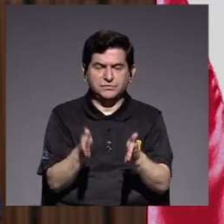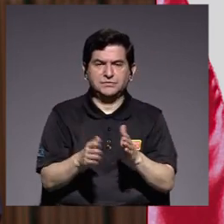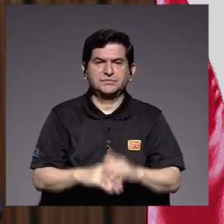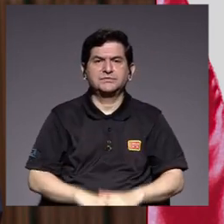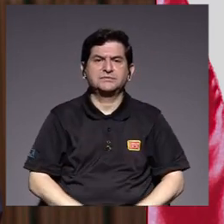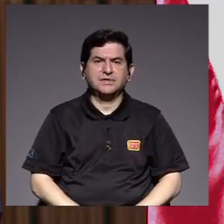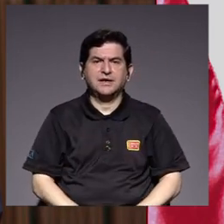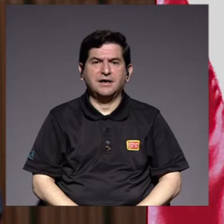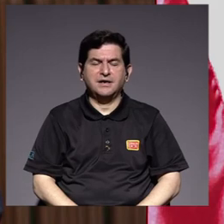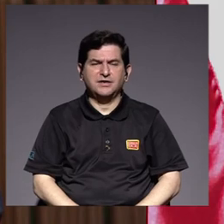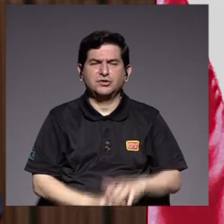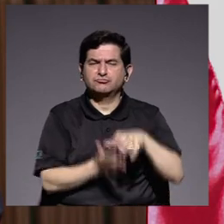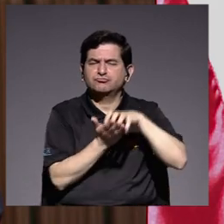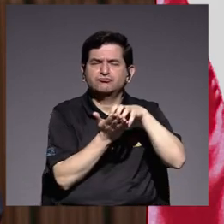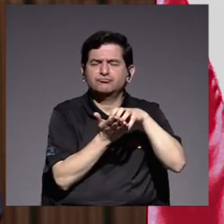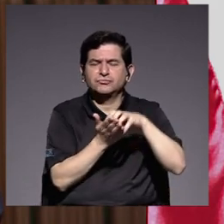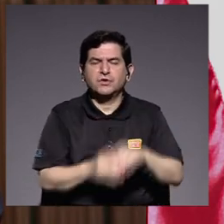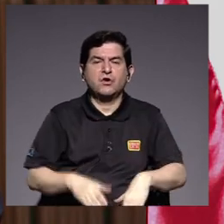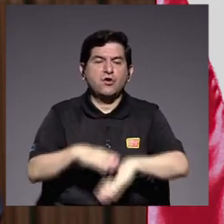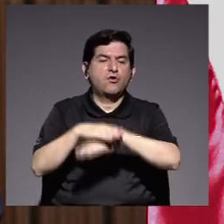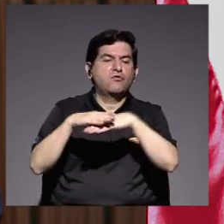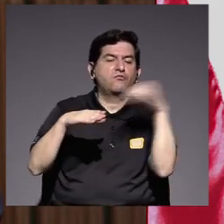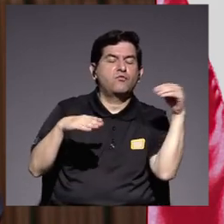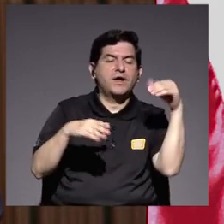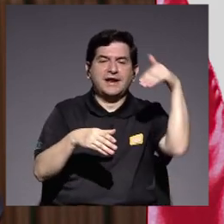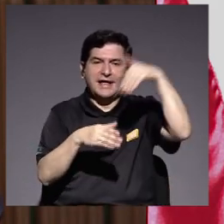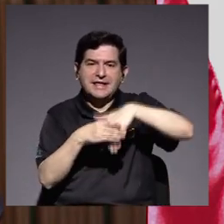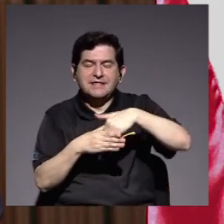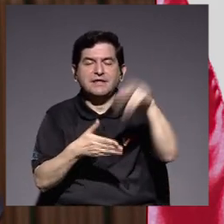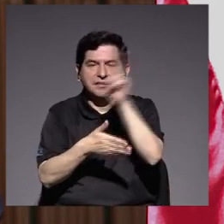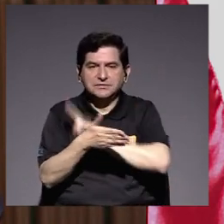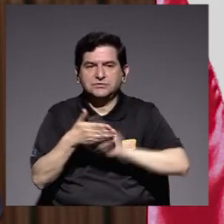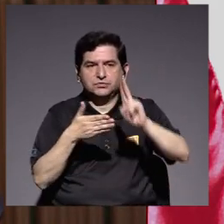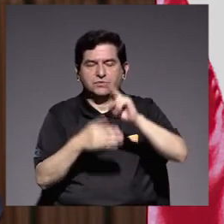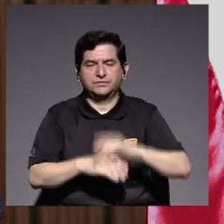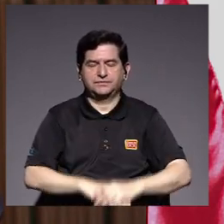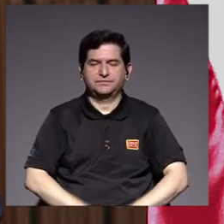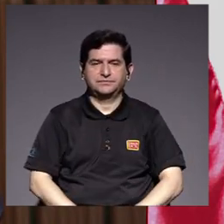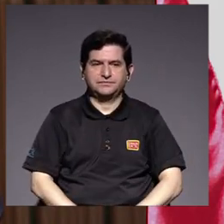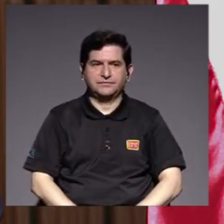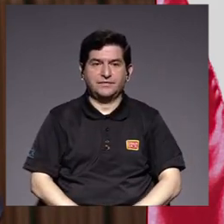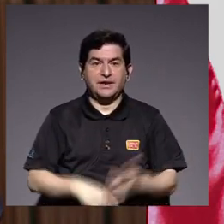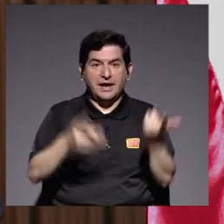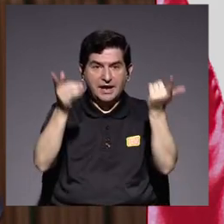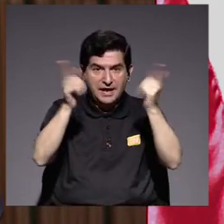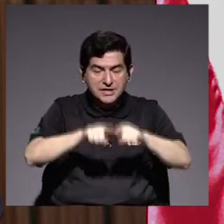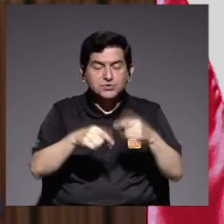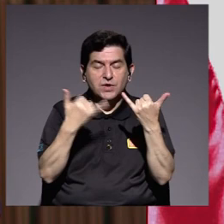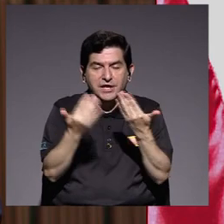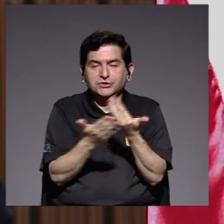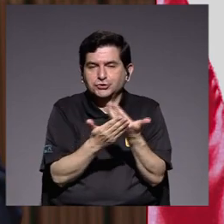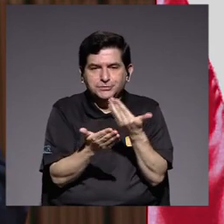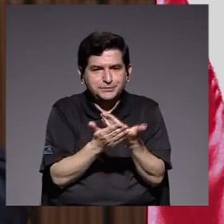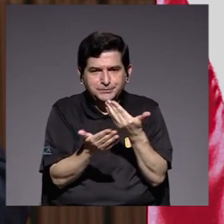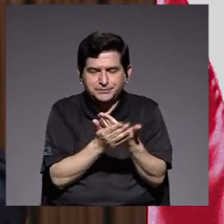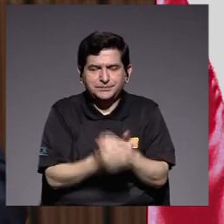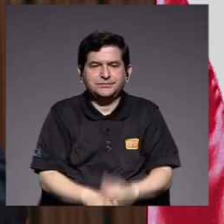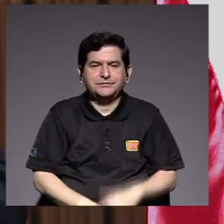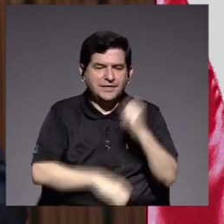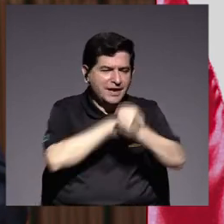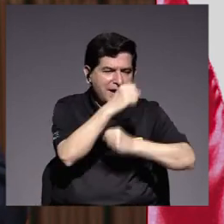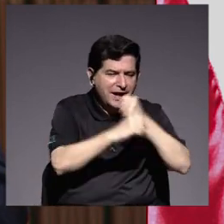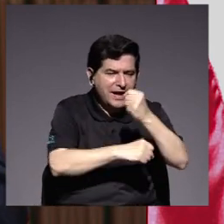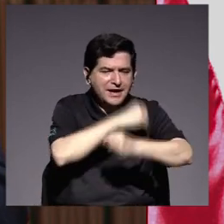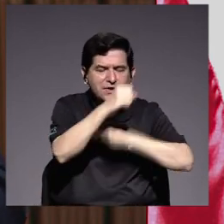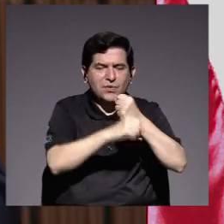fueran cuestionados extramuros e intramuros es un hecho empíricamente comprobado que la anualidad es